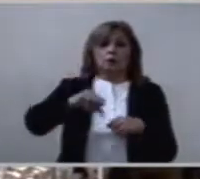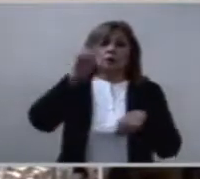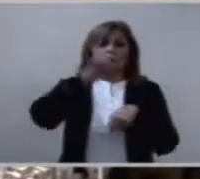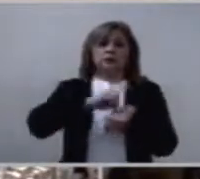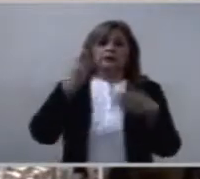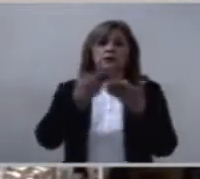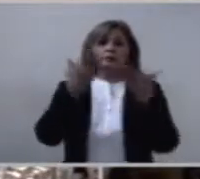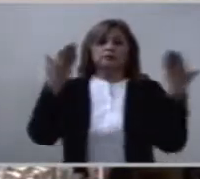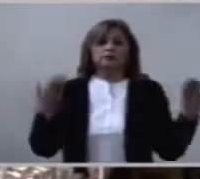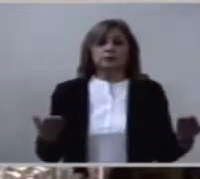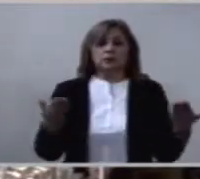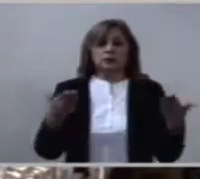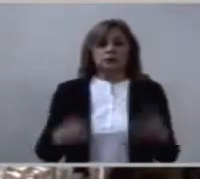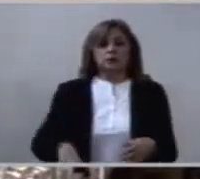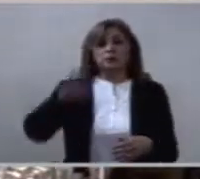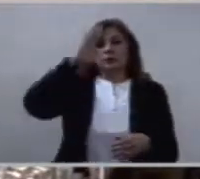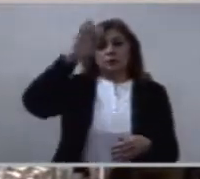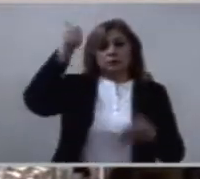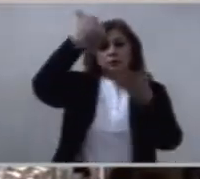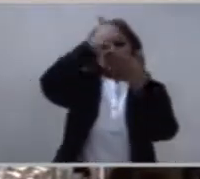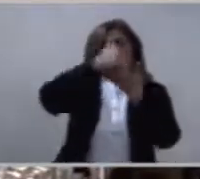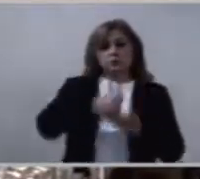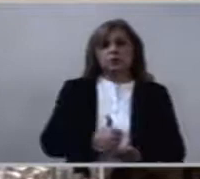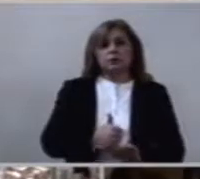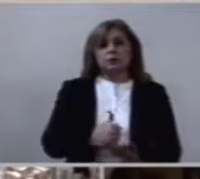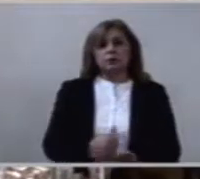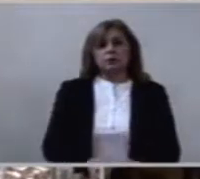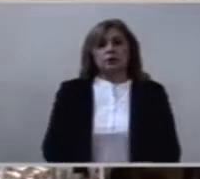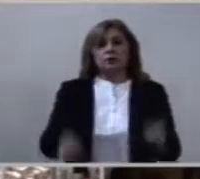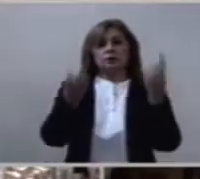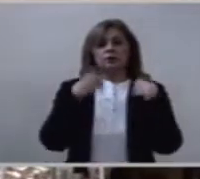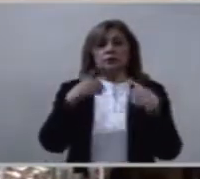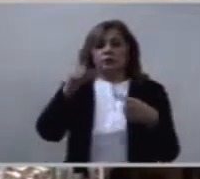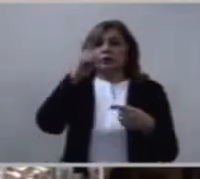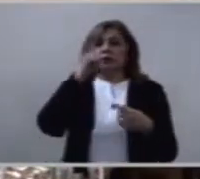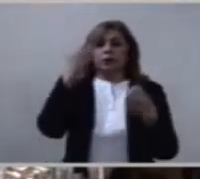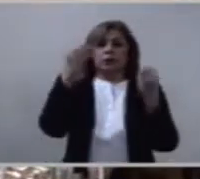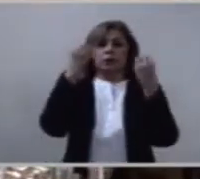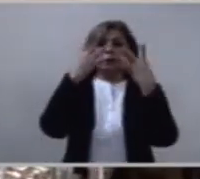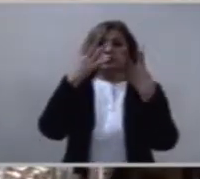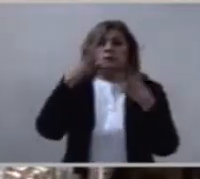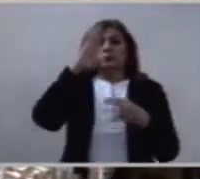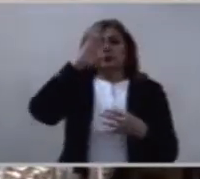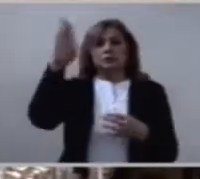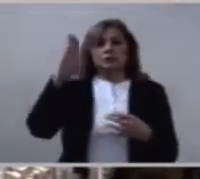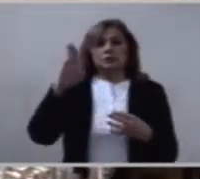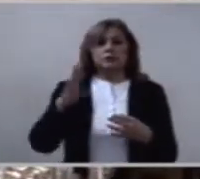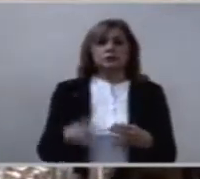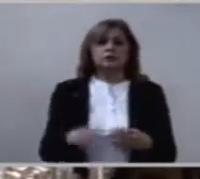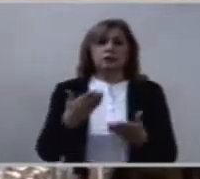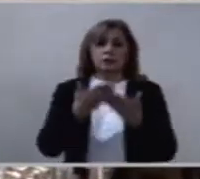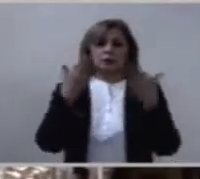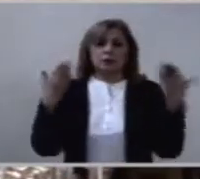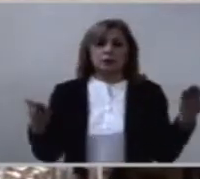Señor ilumina tu vida hacia atrás y hacia adelante.